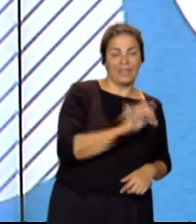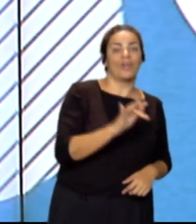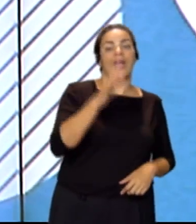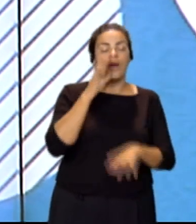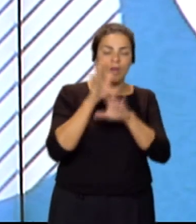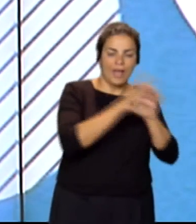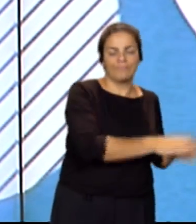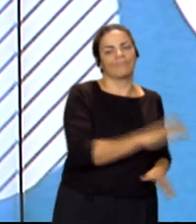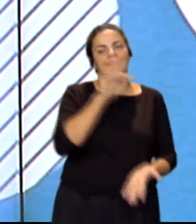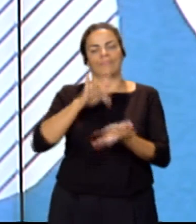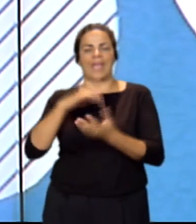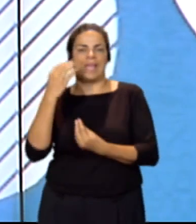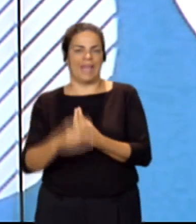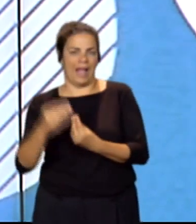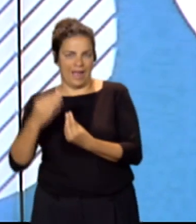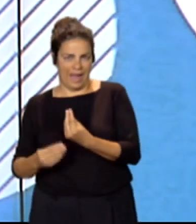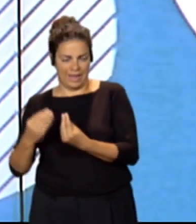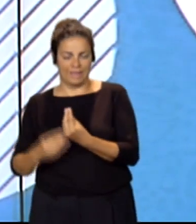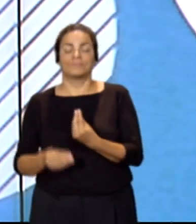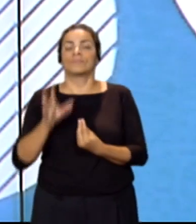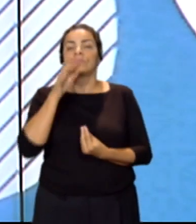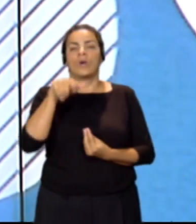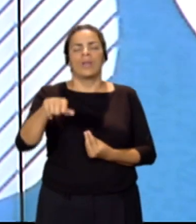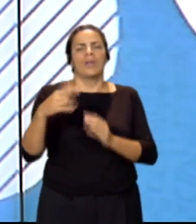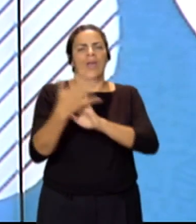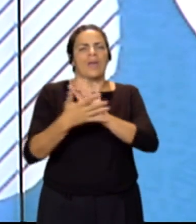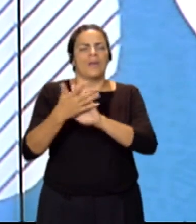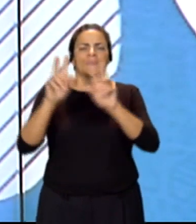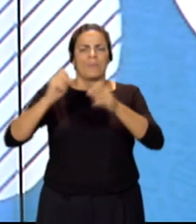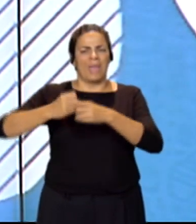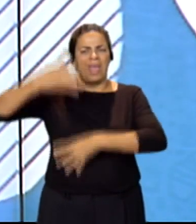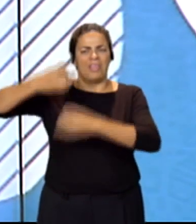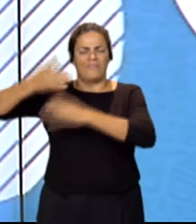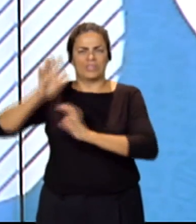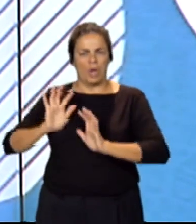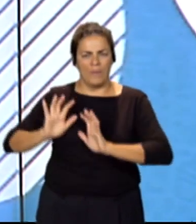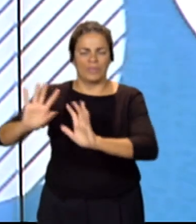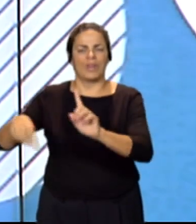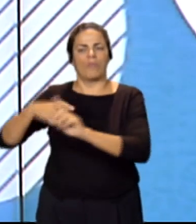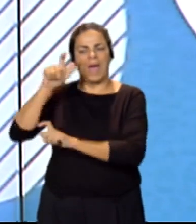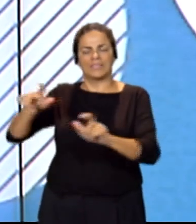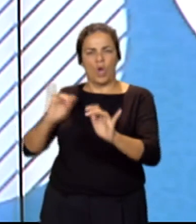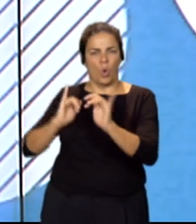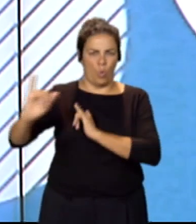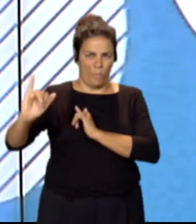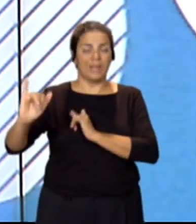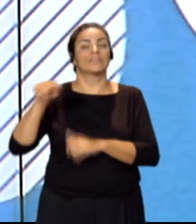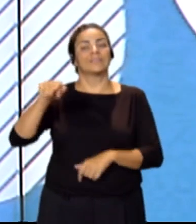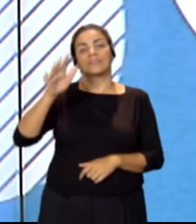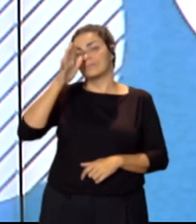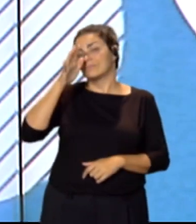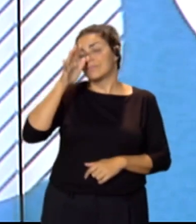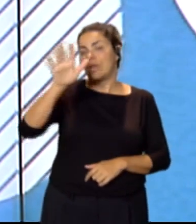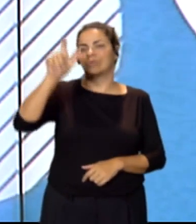de Tenerife a Gran Canaria. En este caso nos hablan de edificios abandonados y ocupas, que es lo que denuncia la